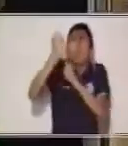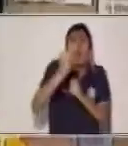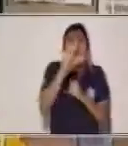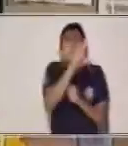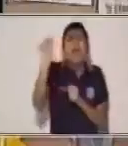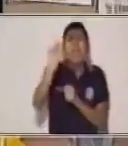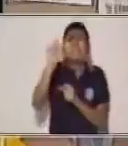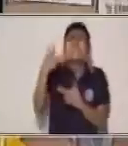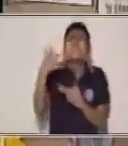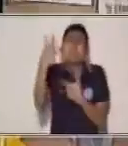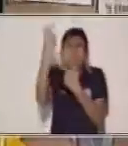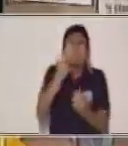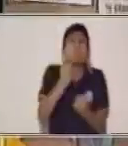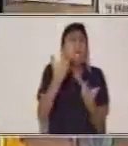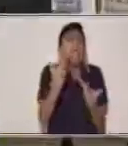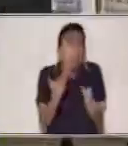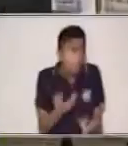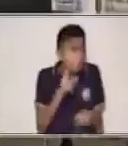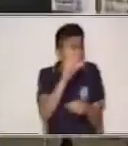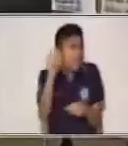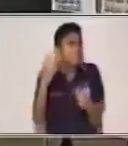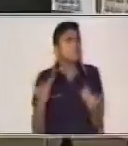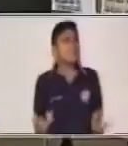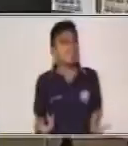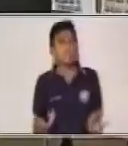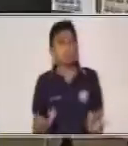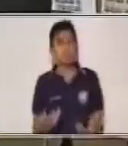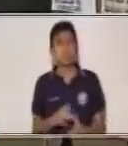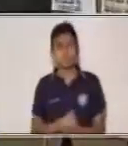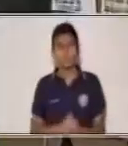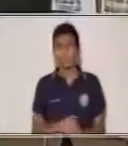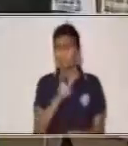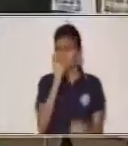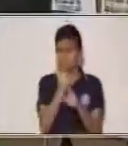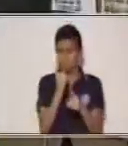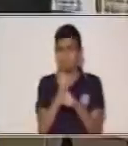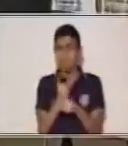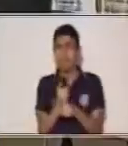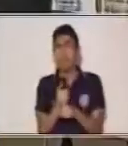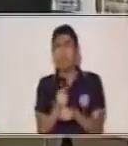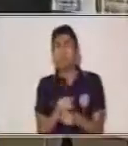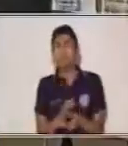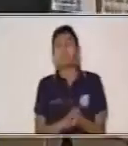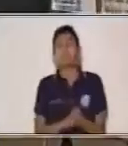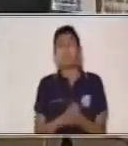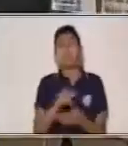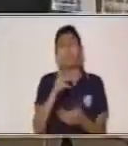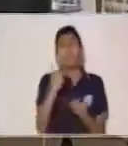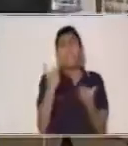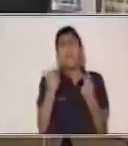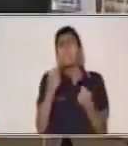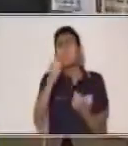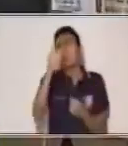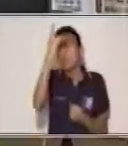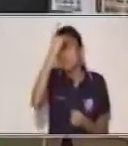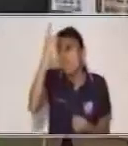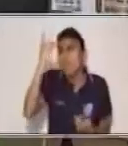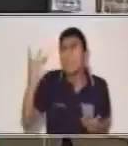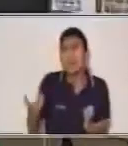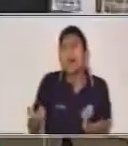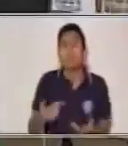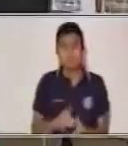Recuerda ahí con tu familia, ¿en qué fechas? Muy bien, ¿cuál va a ser tu tarea? Vas a